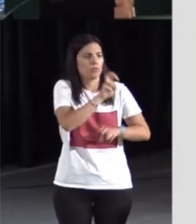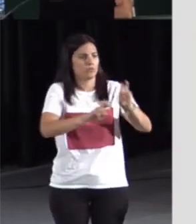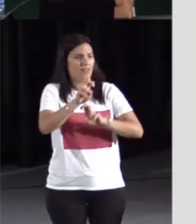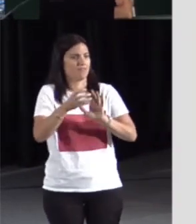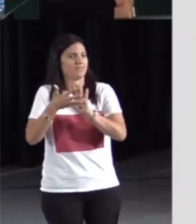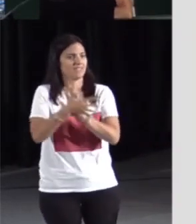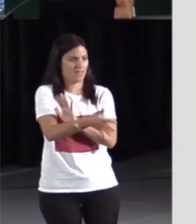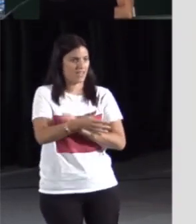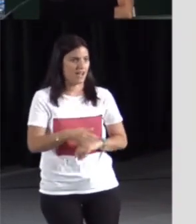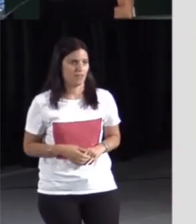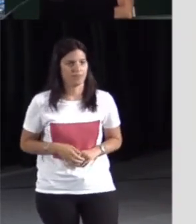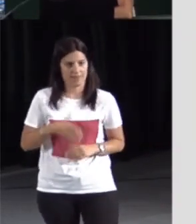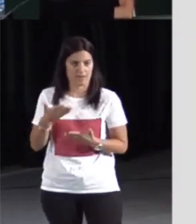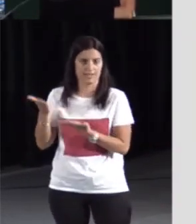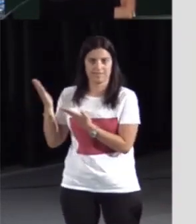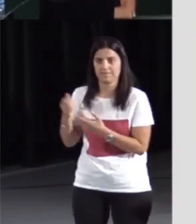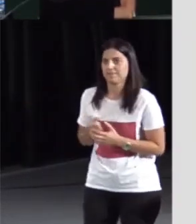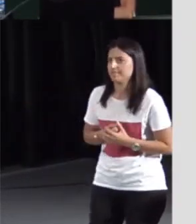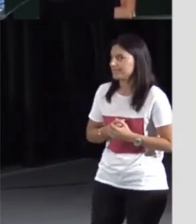para que quede claro cómo se usa.